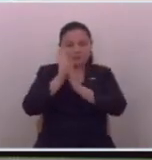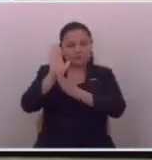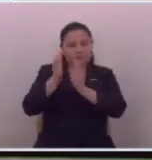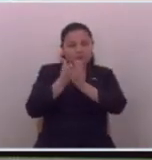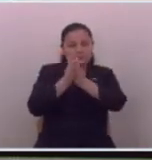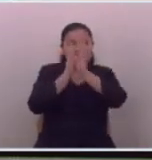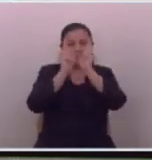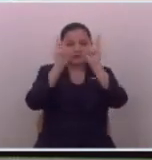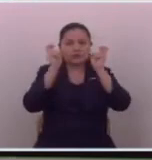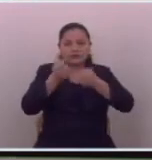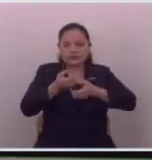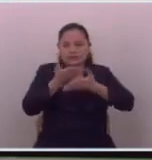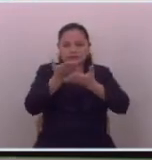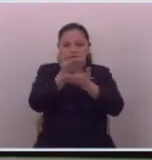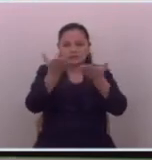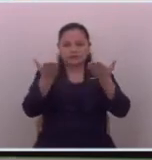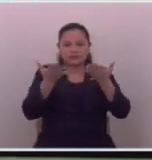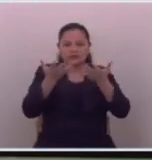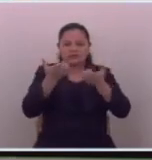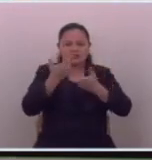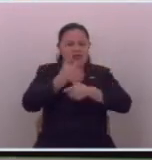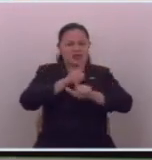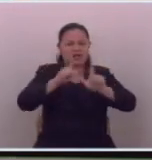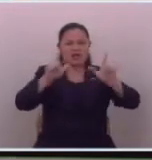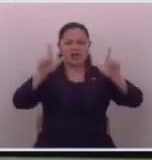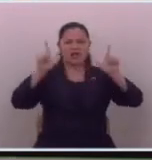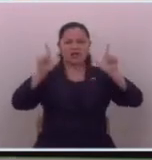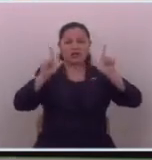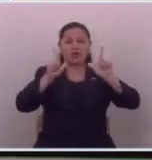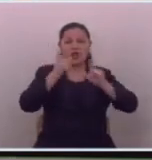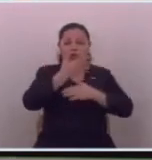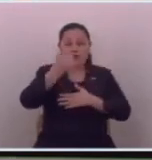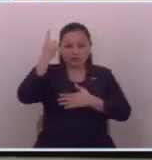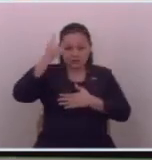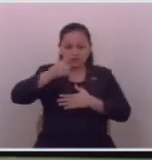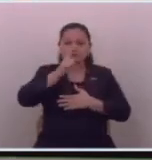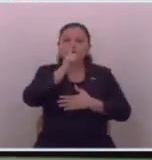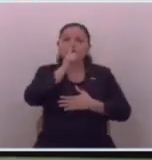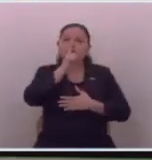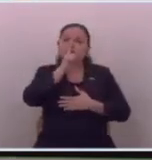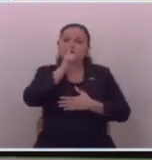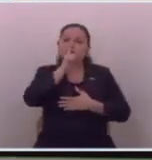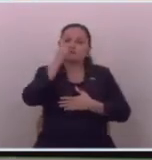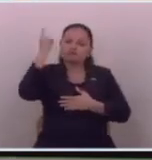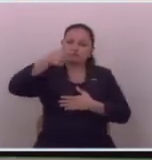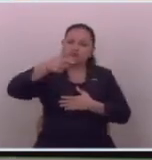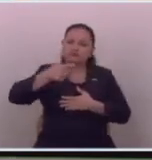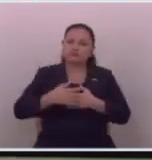podamos decirles a ustedes lo que nosotros queramos y ustedes deben de quedarse callados